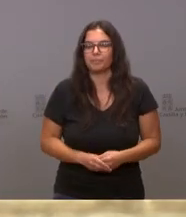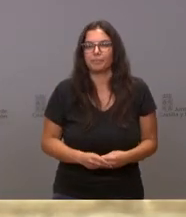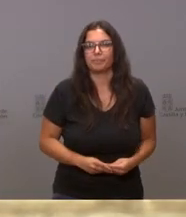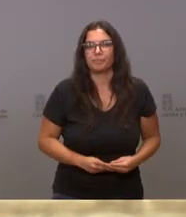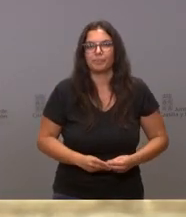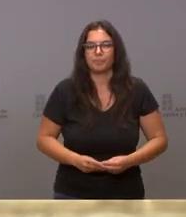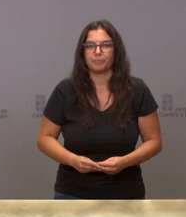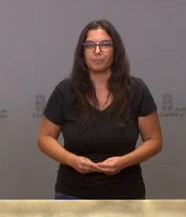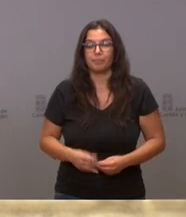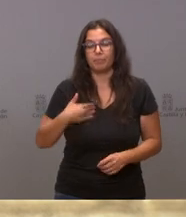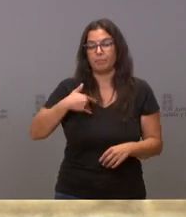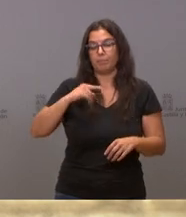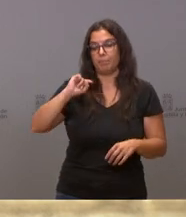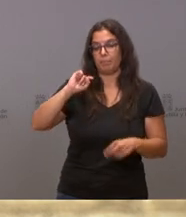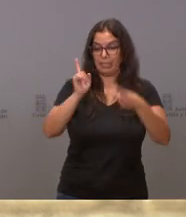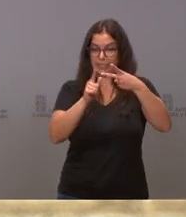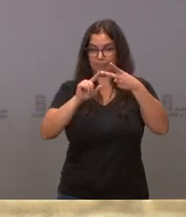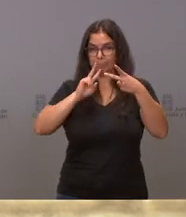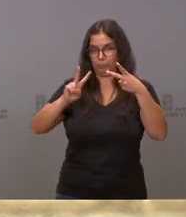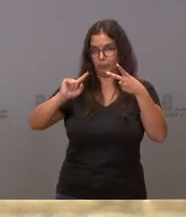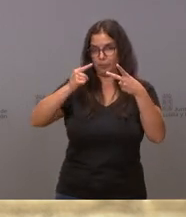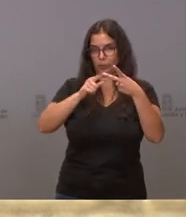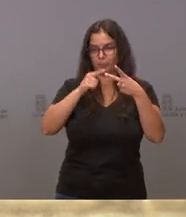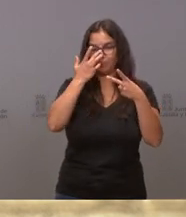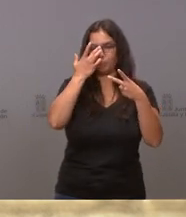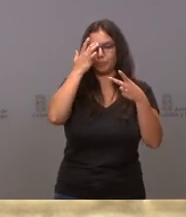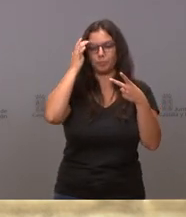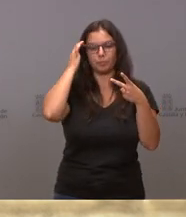Mire, empiezo por la segunda pregunta.